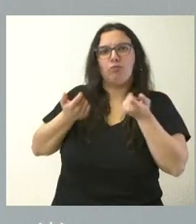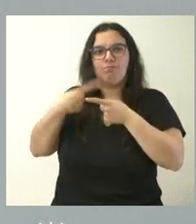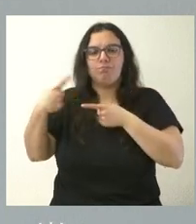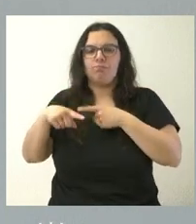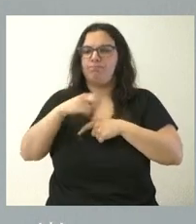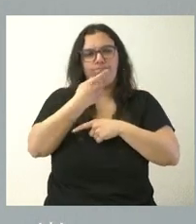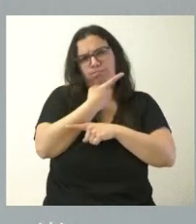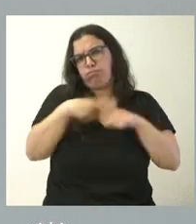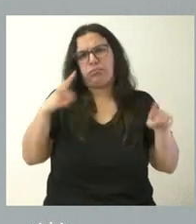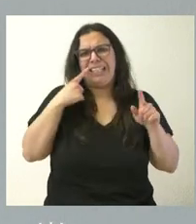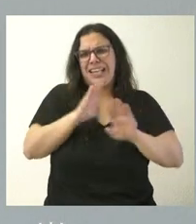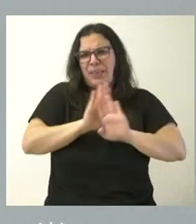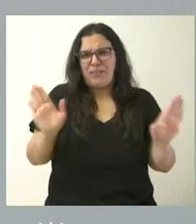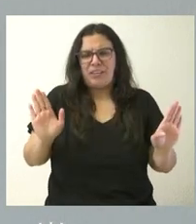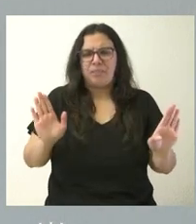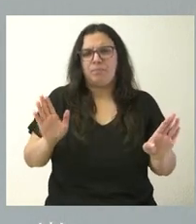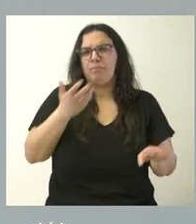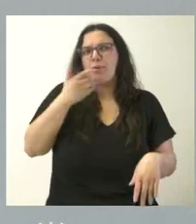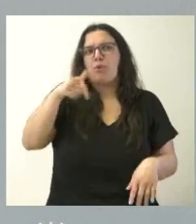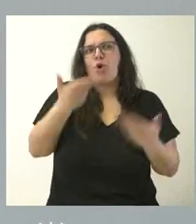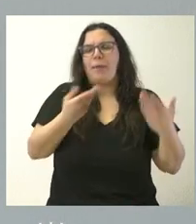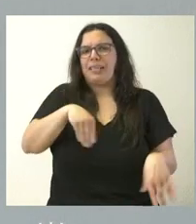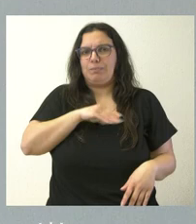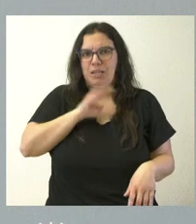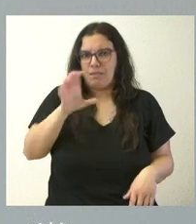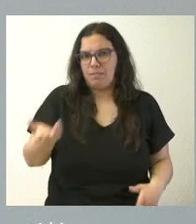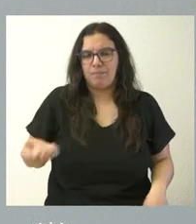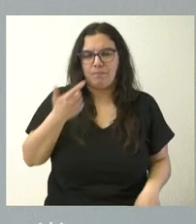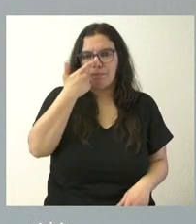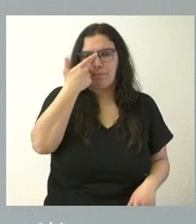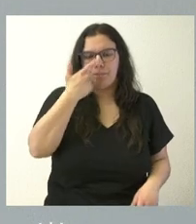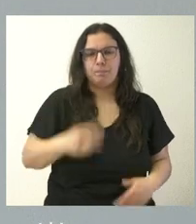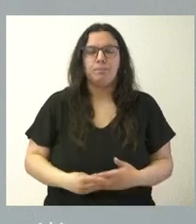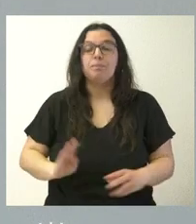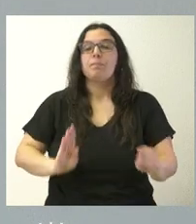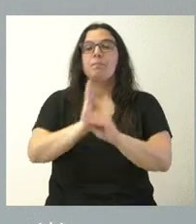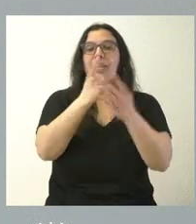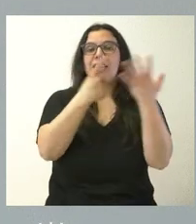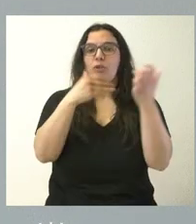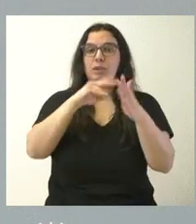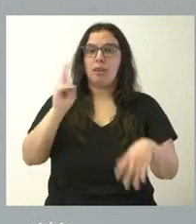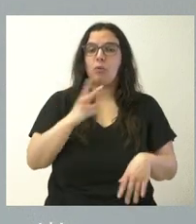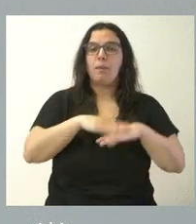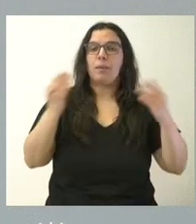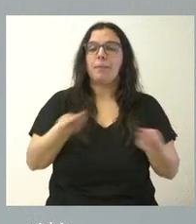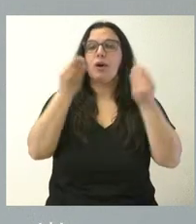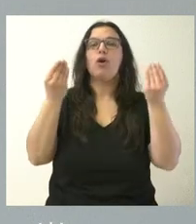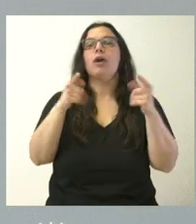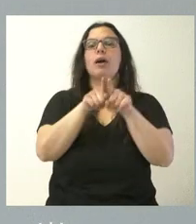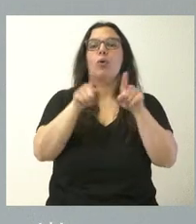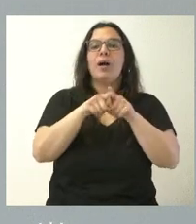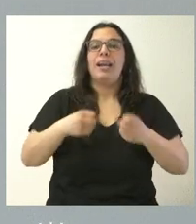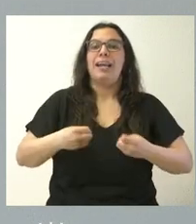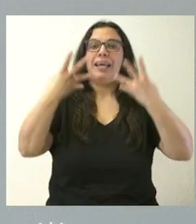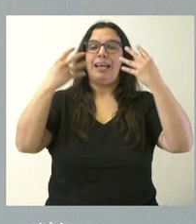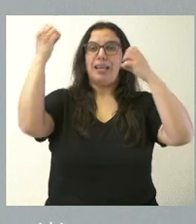ámbito de los países más desarrollados, como pueda ser el nuestro. Destinamos 600.000 euros para la mejora de la iluminación de los edificios Galileo